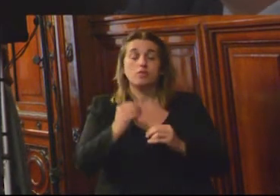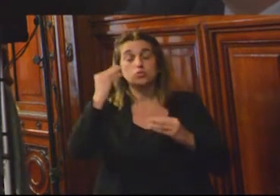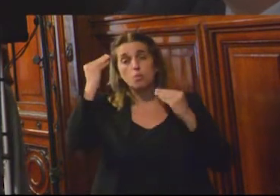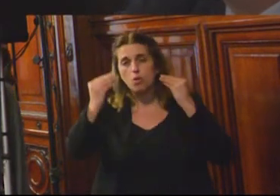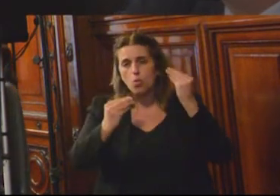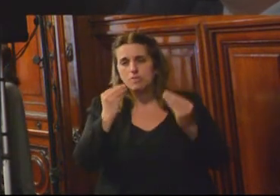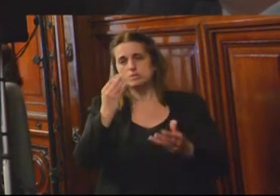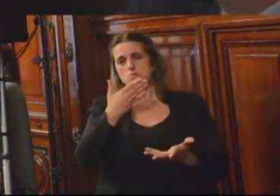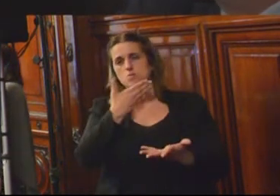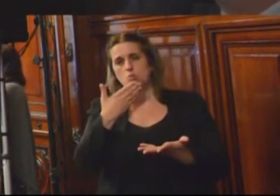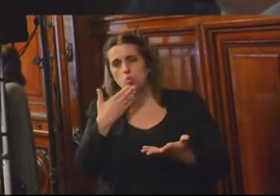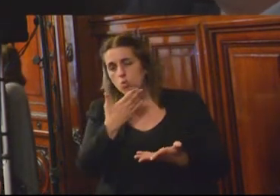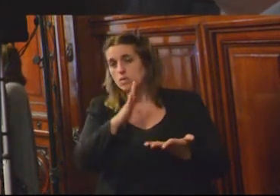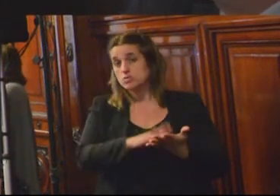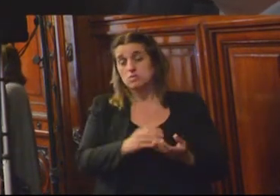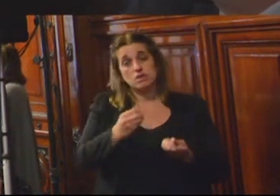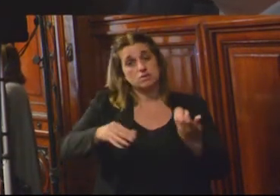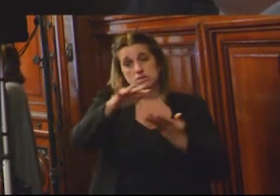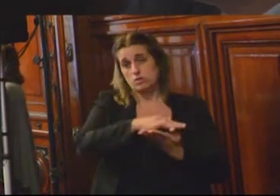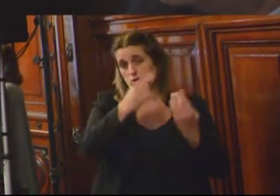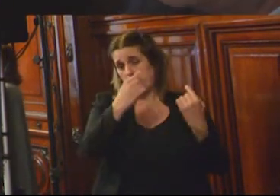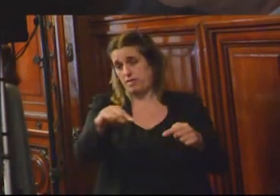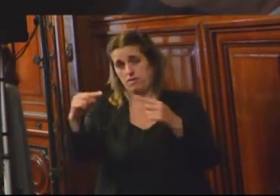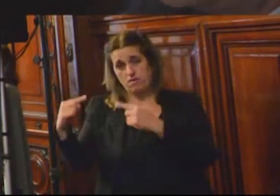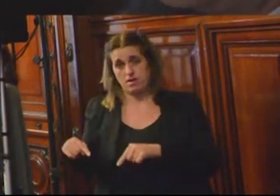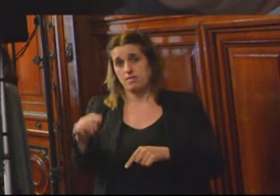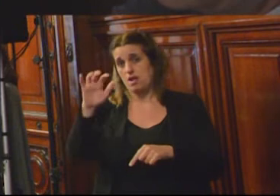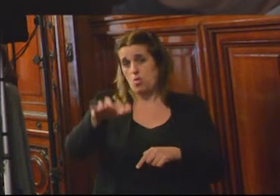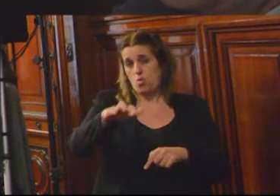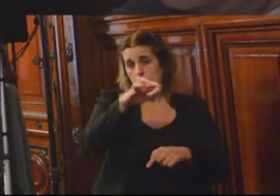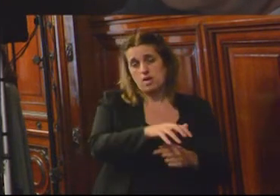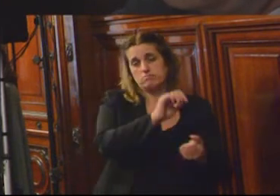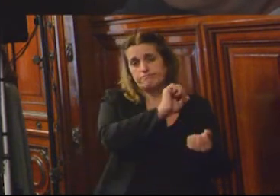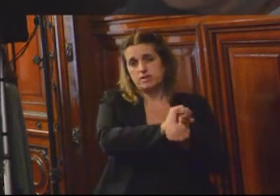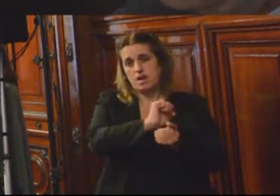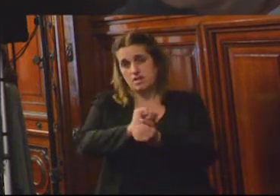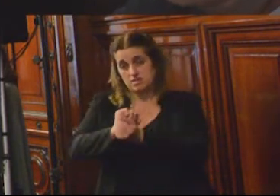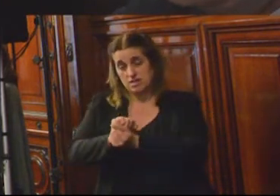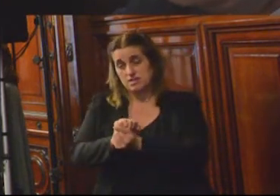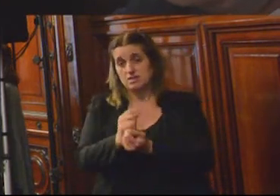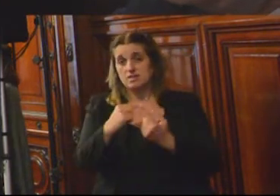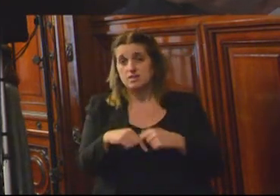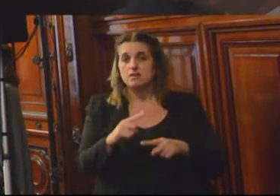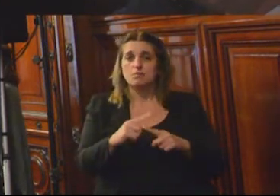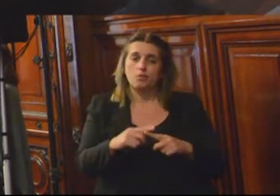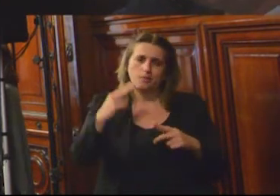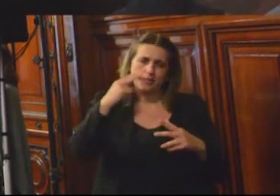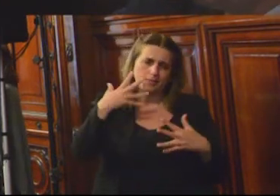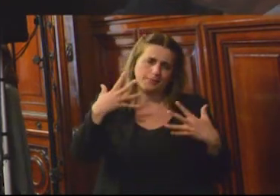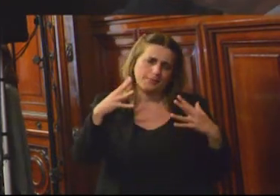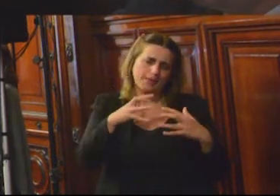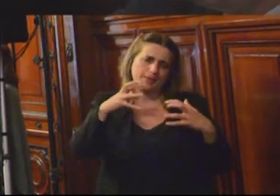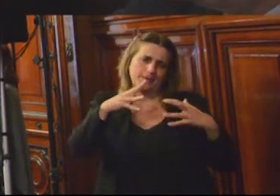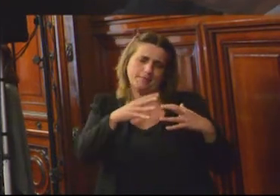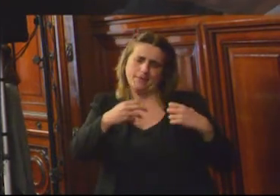sucesos ocurridos en centros de detención, cárceles, debido a motines, enfrentamientos